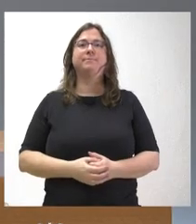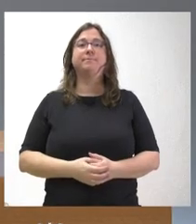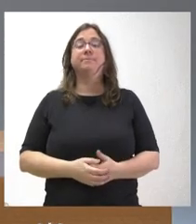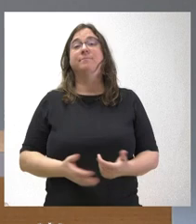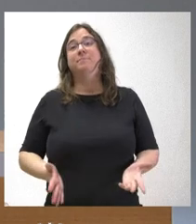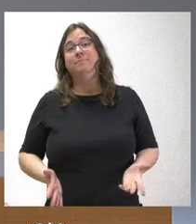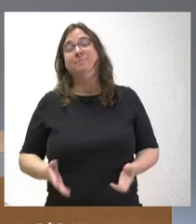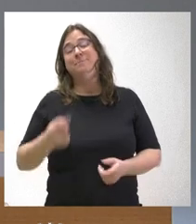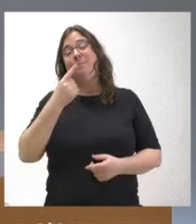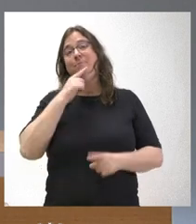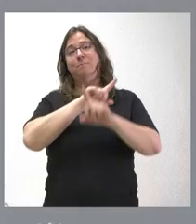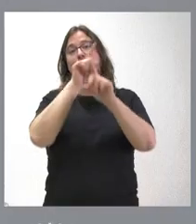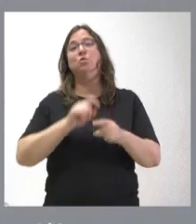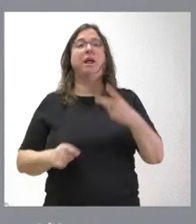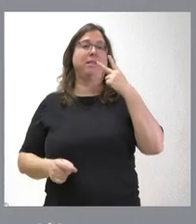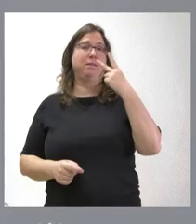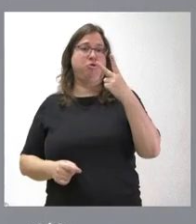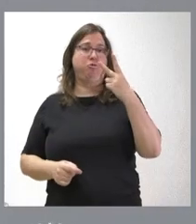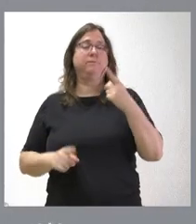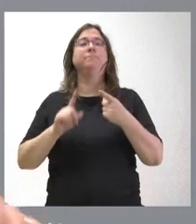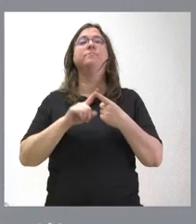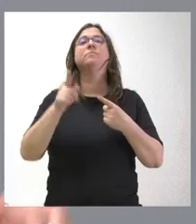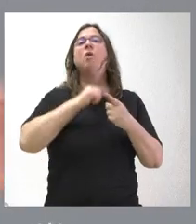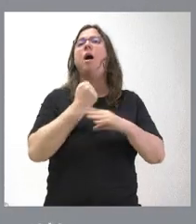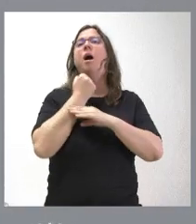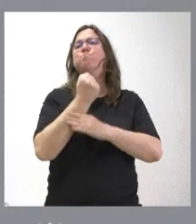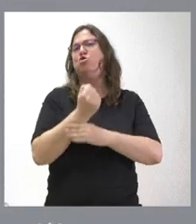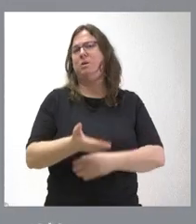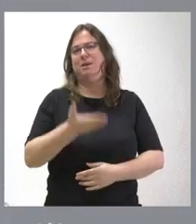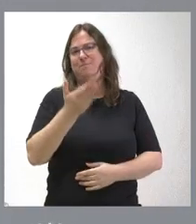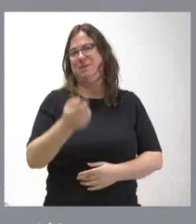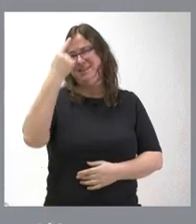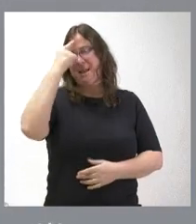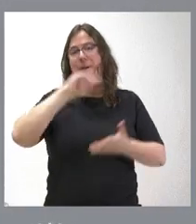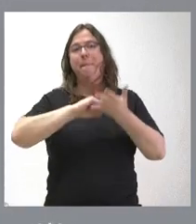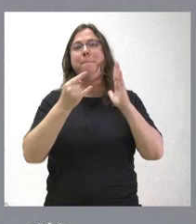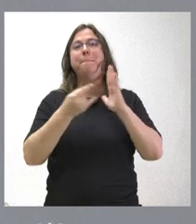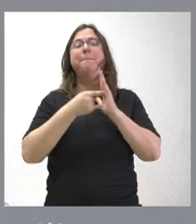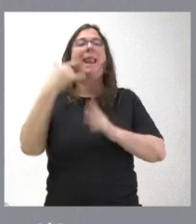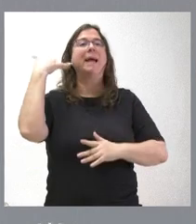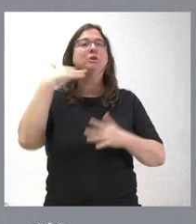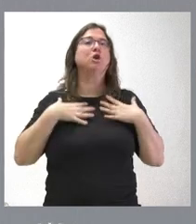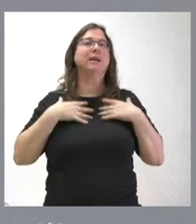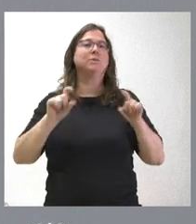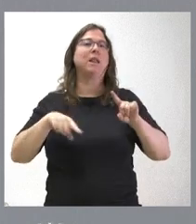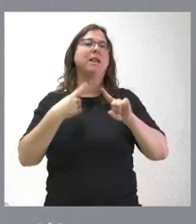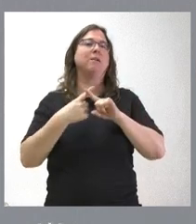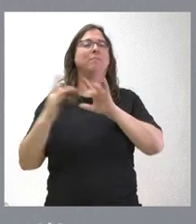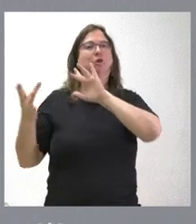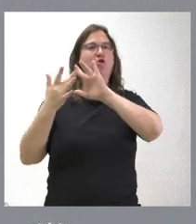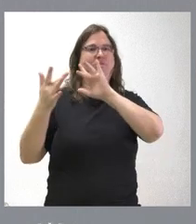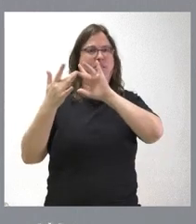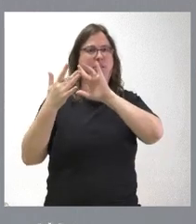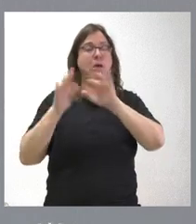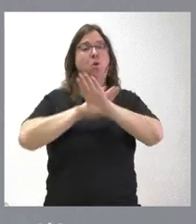Bueno, plantea dos cuestiones. Es verdad que nosotros tenemos un apoyo muy importante, como usted sabe, través del plan Soria Saludable y Conectada. En el